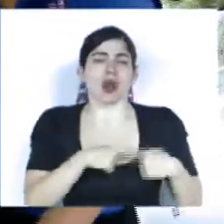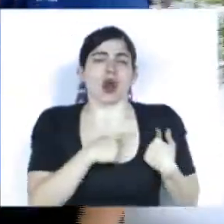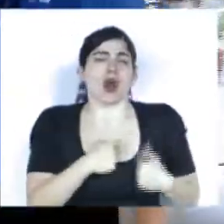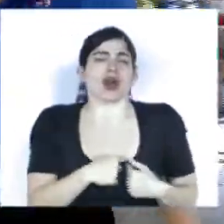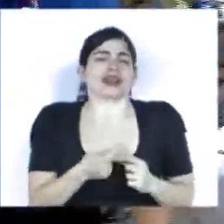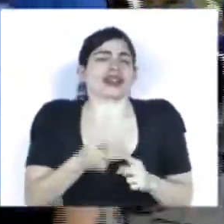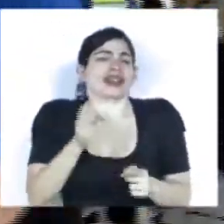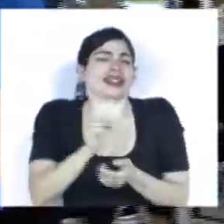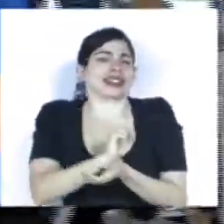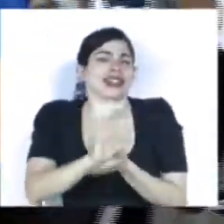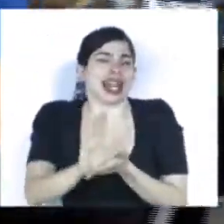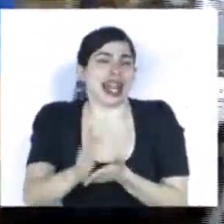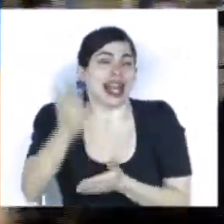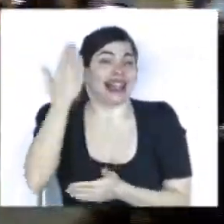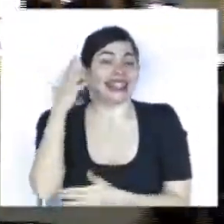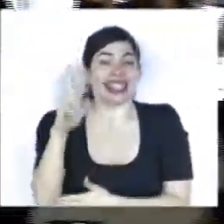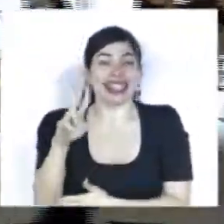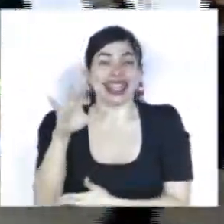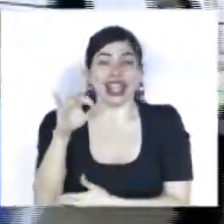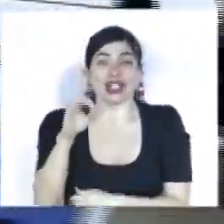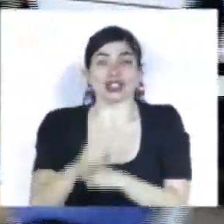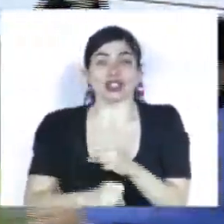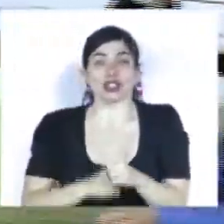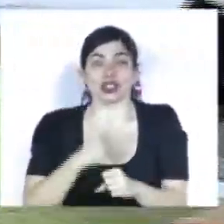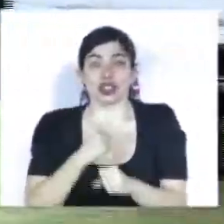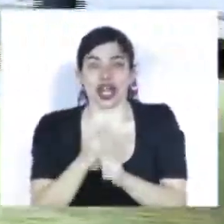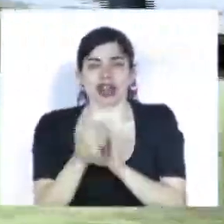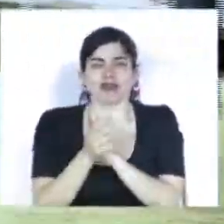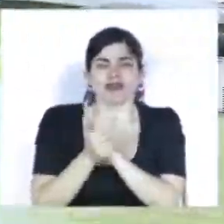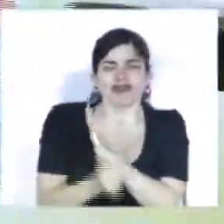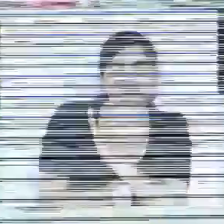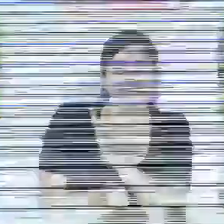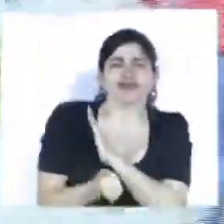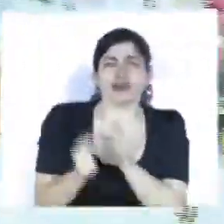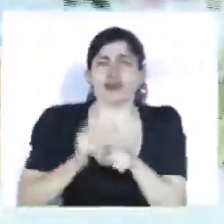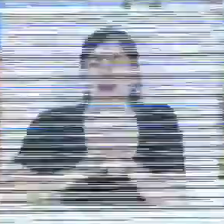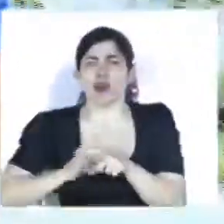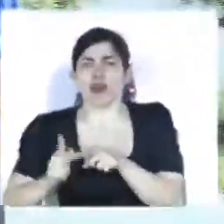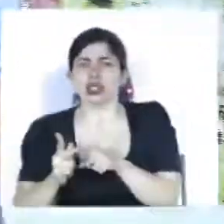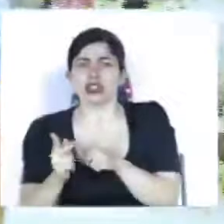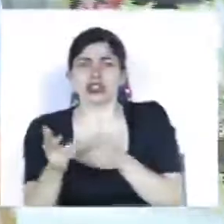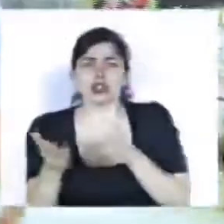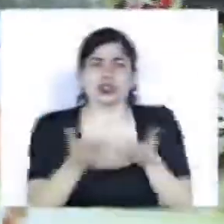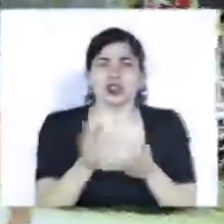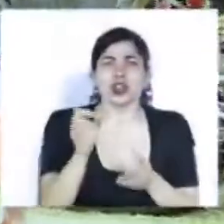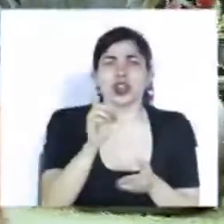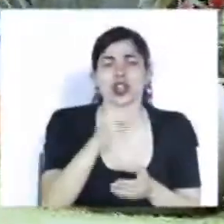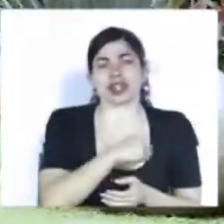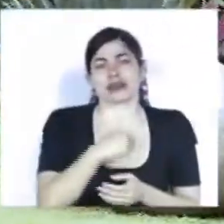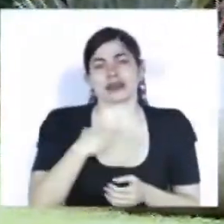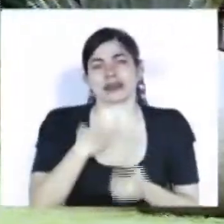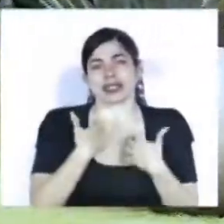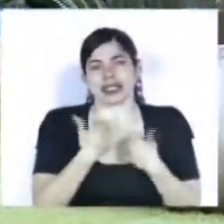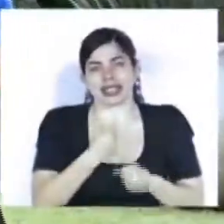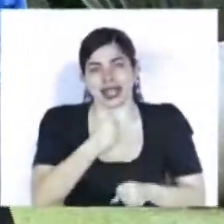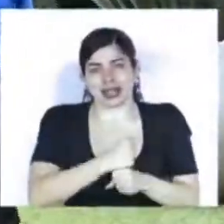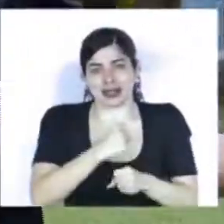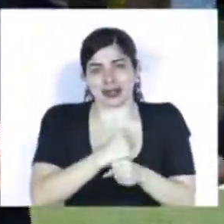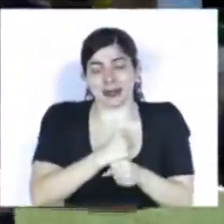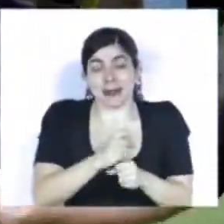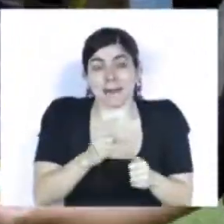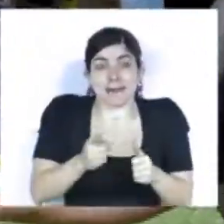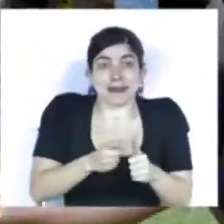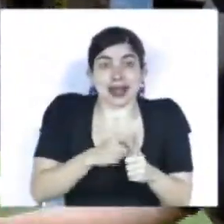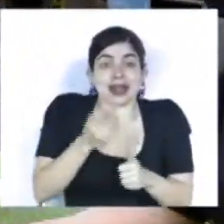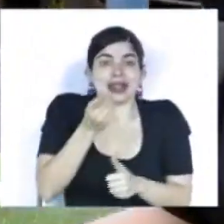sancarleño. Hace 38 años ofrece sus talentos y capacidades profesionales en el Ministerio de Salud, inicialmente